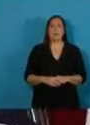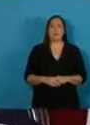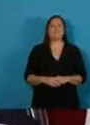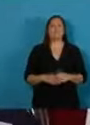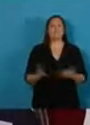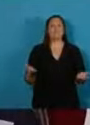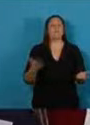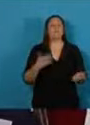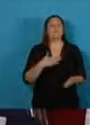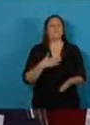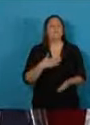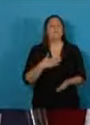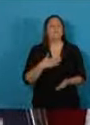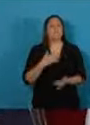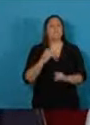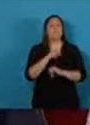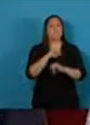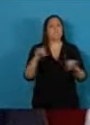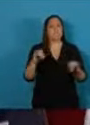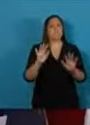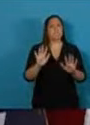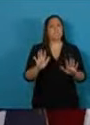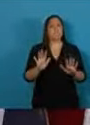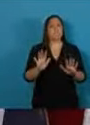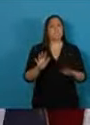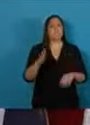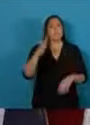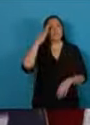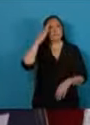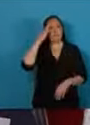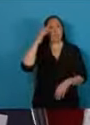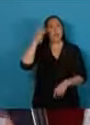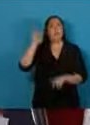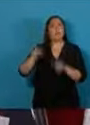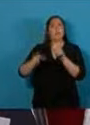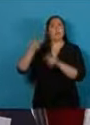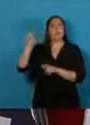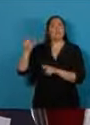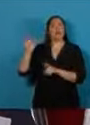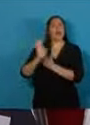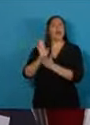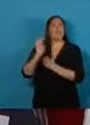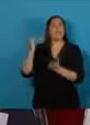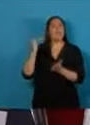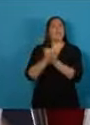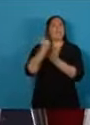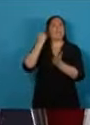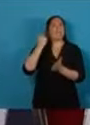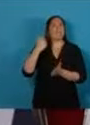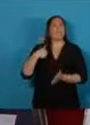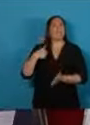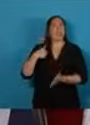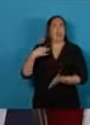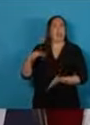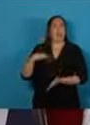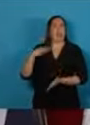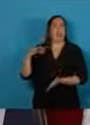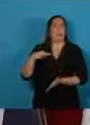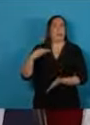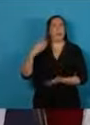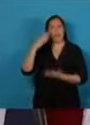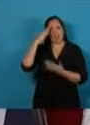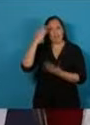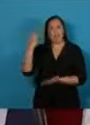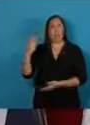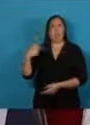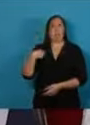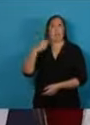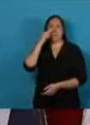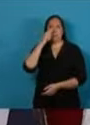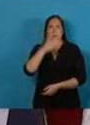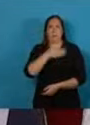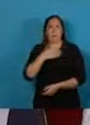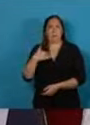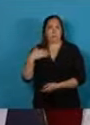permítame también recordar en esta hora personas que me signaron en la vida quiero recordar a mi madre y a mi padre